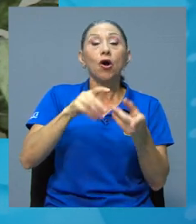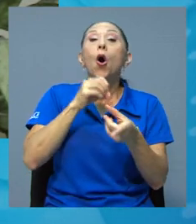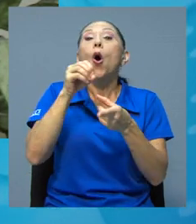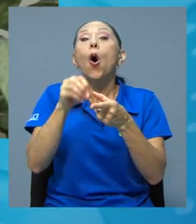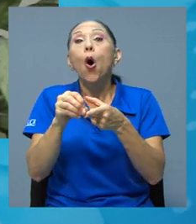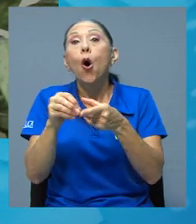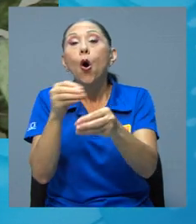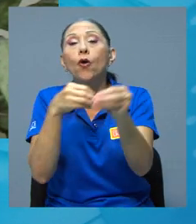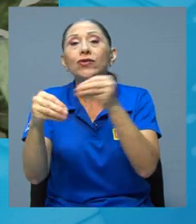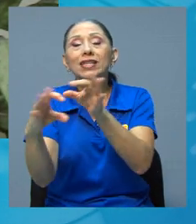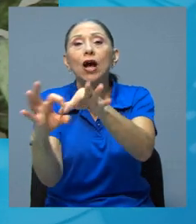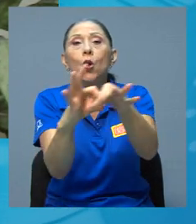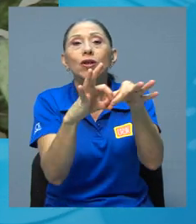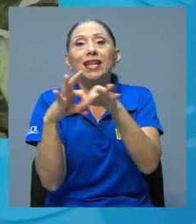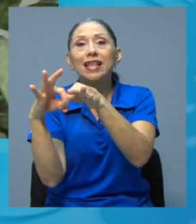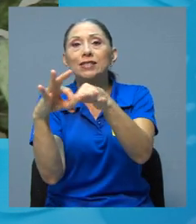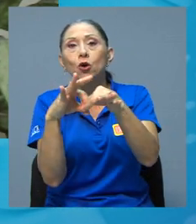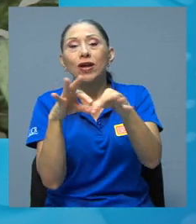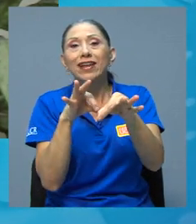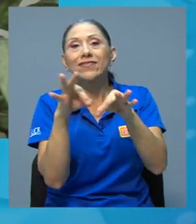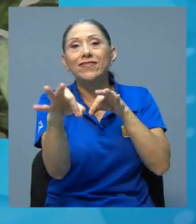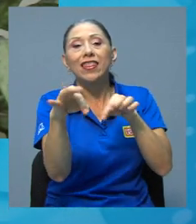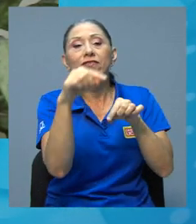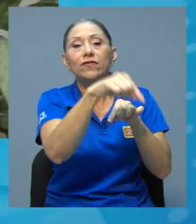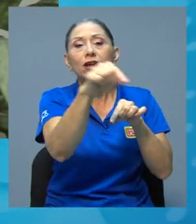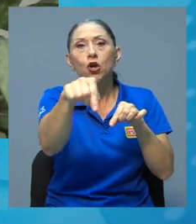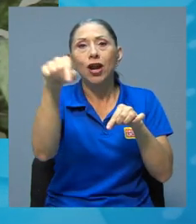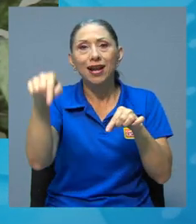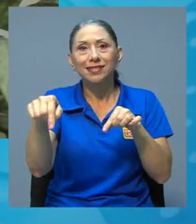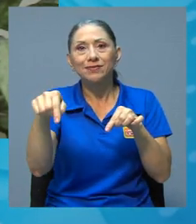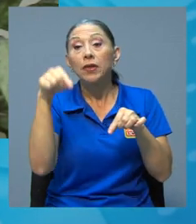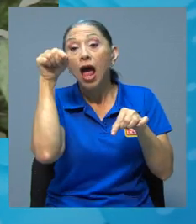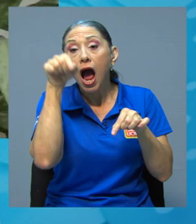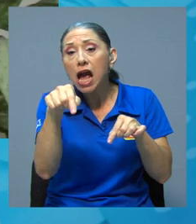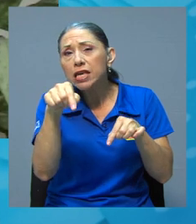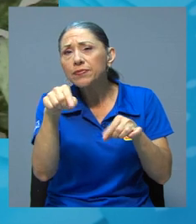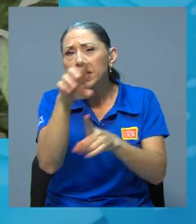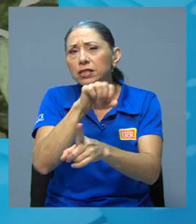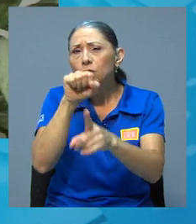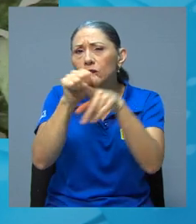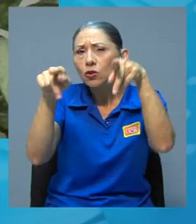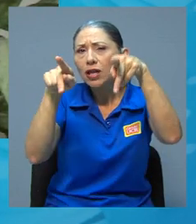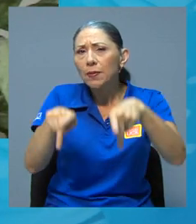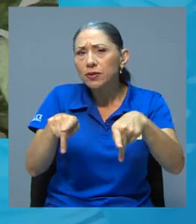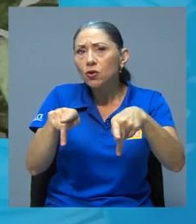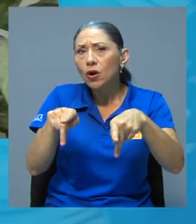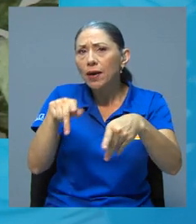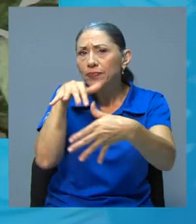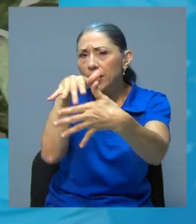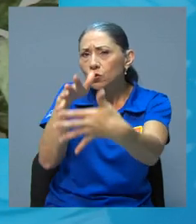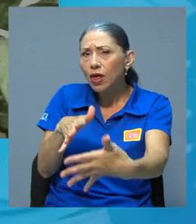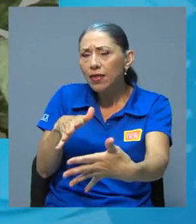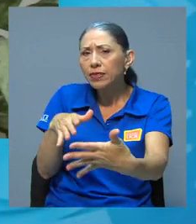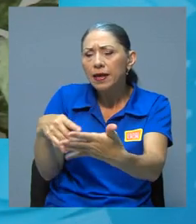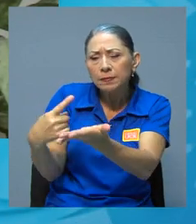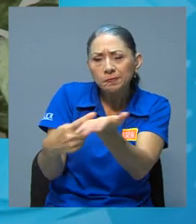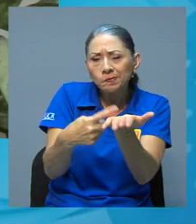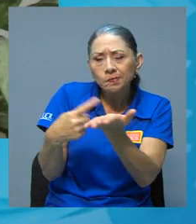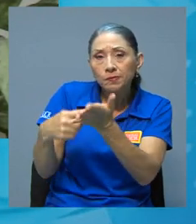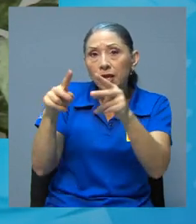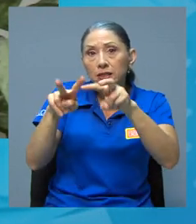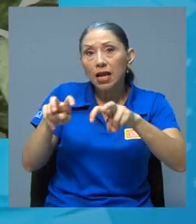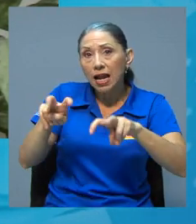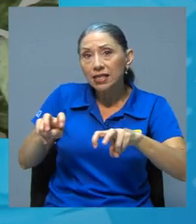Coordinaciones de Vida Estudiantil en sedes regionales, donde se analiza la situación de la persona estudiante y se